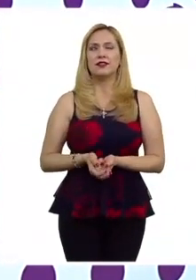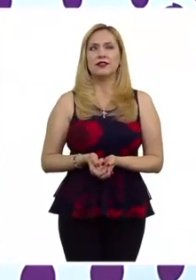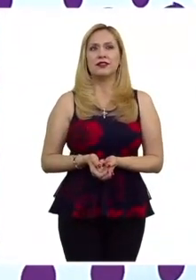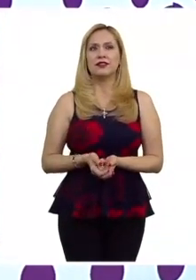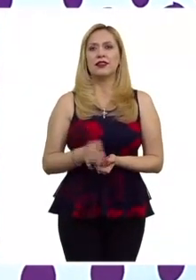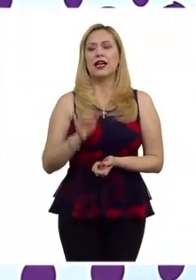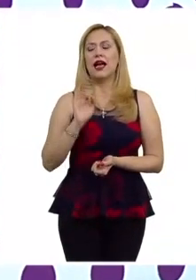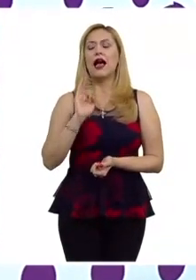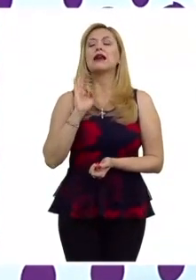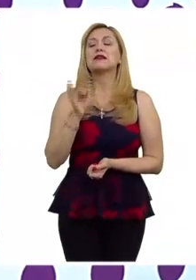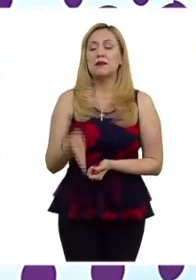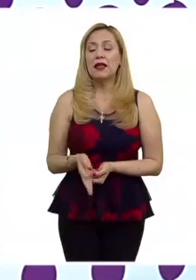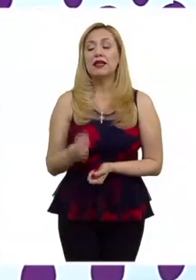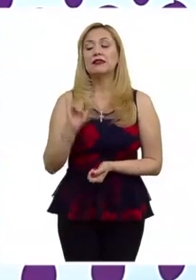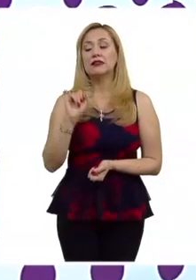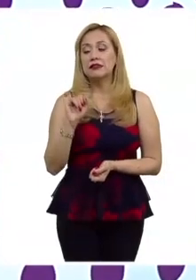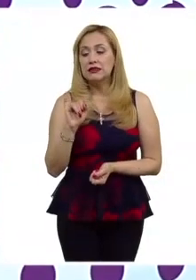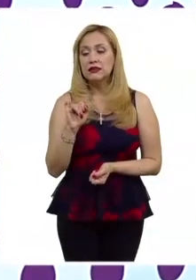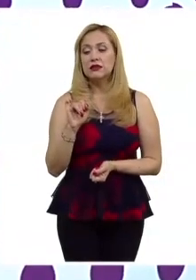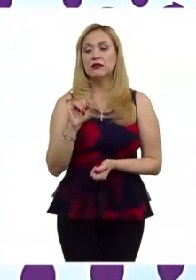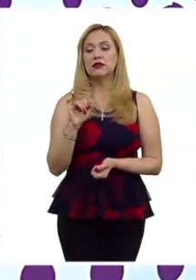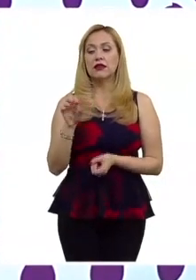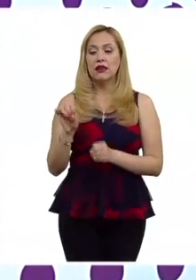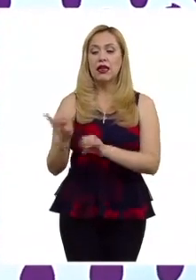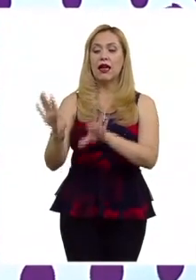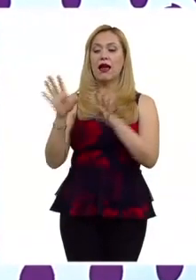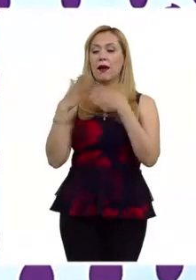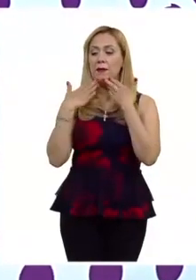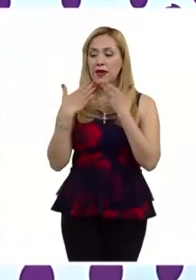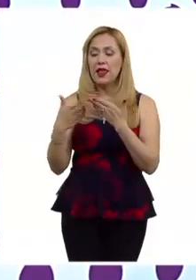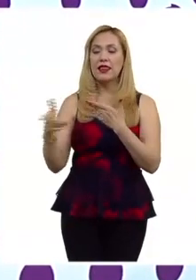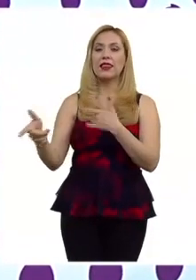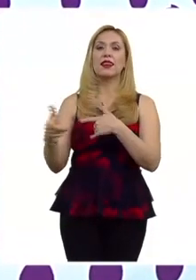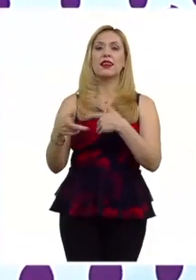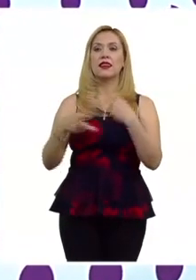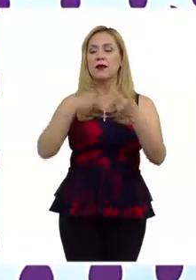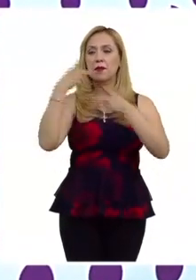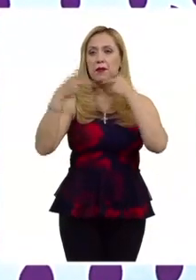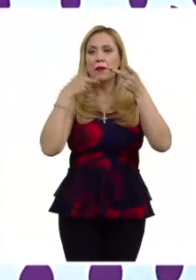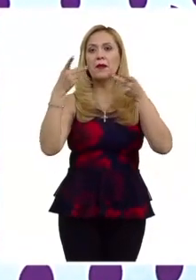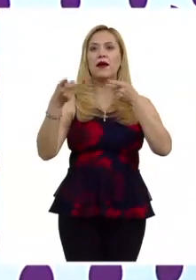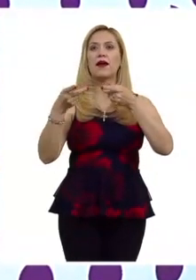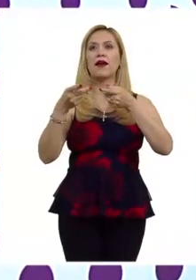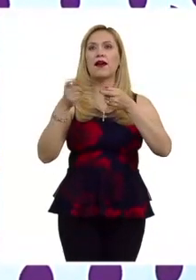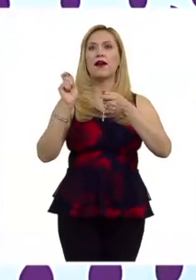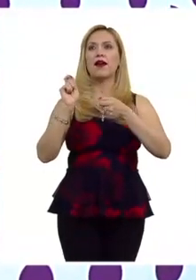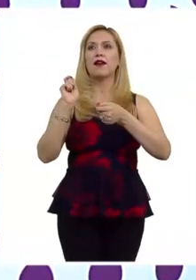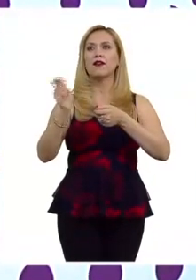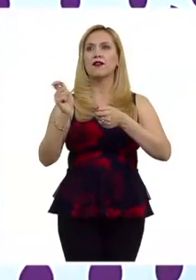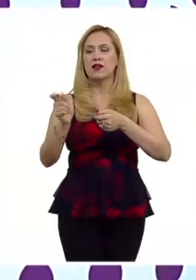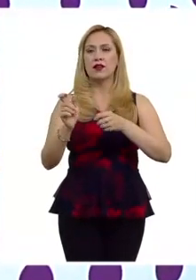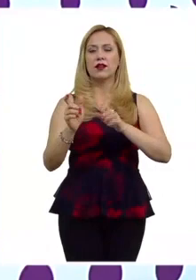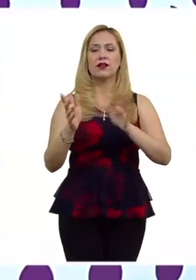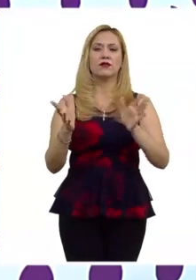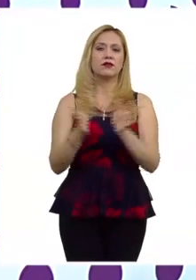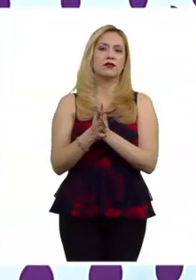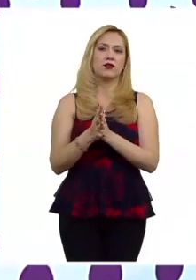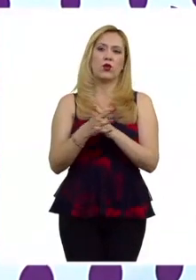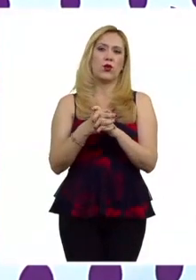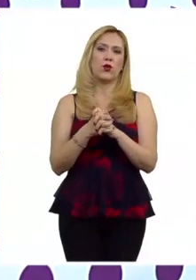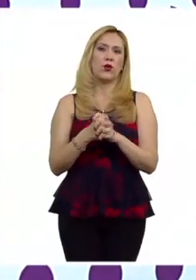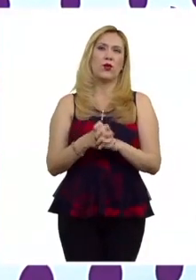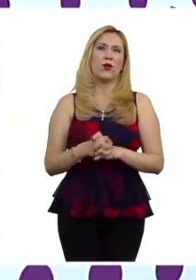admitir o aceptar este tipo de expresiones que per se o lo que simboliza la suástica per se o sea